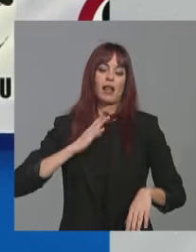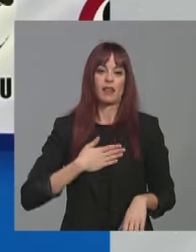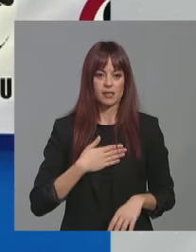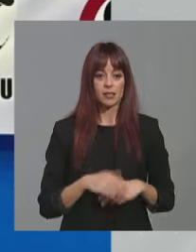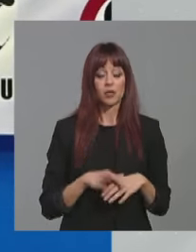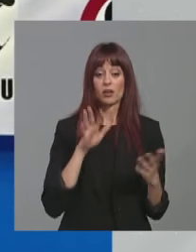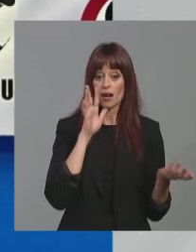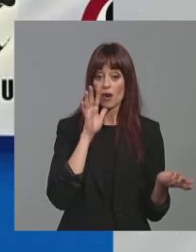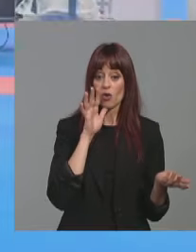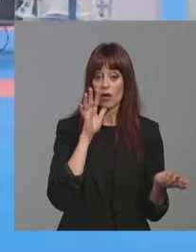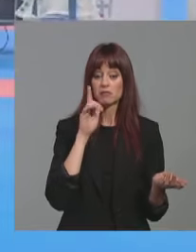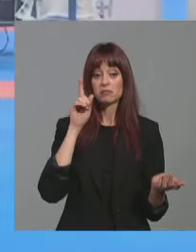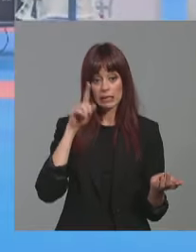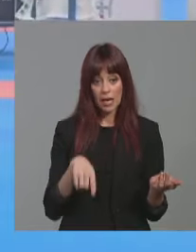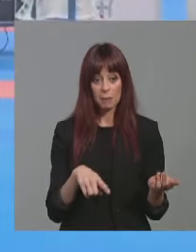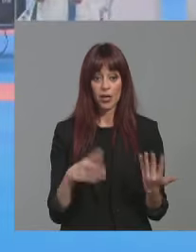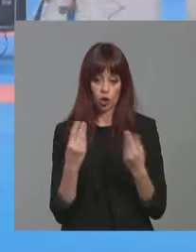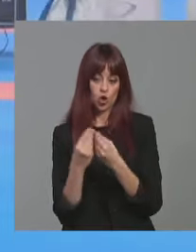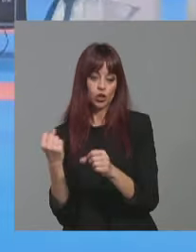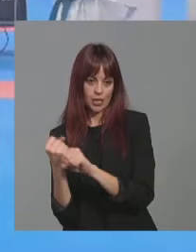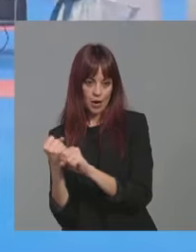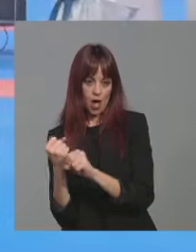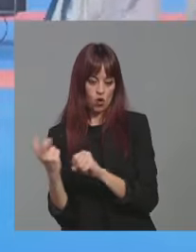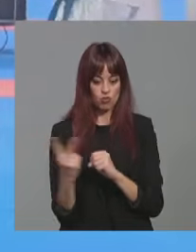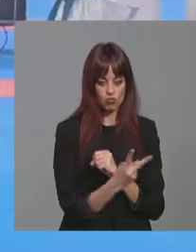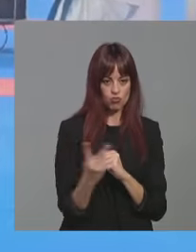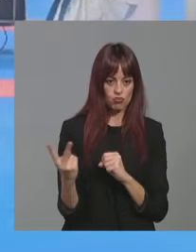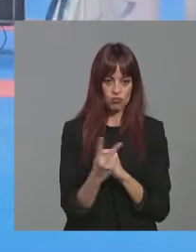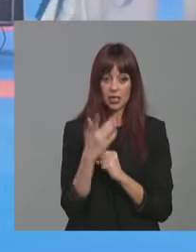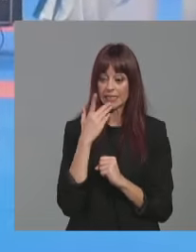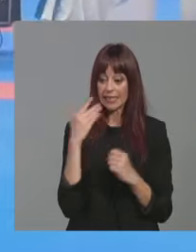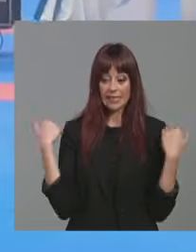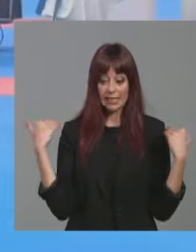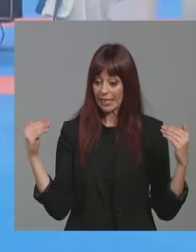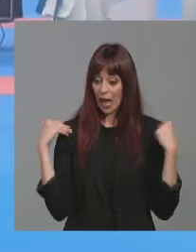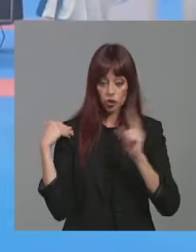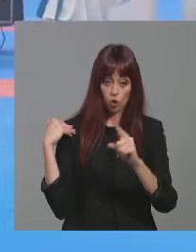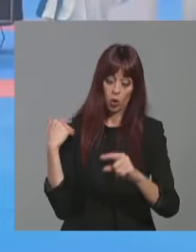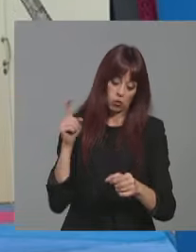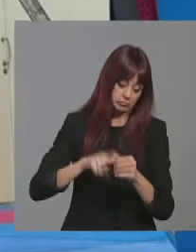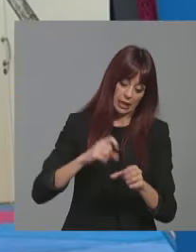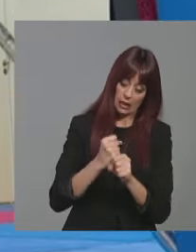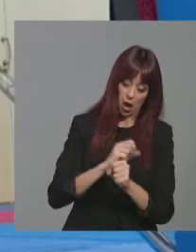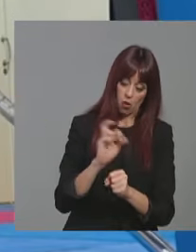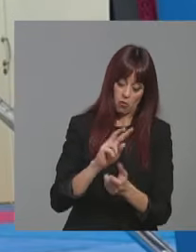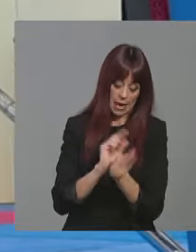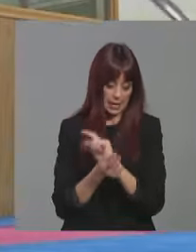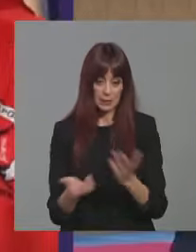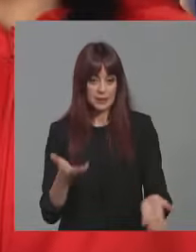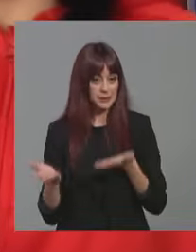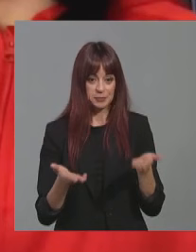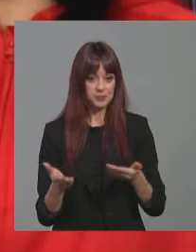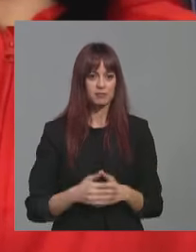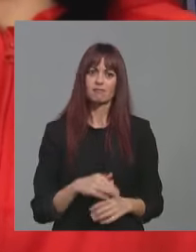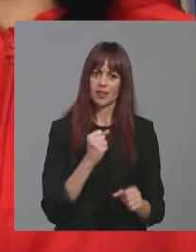bueno, ahora mismo también lo estoy compaginando con el trabajo, entonces si no estoy en el gimnasio, estoy en el trabajo, o viceversa. Vaya, con